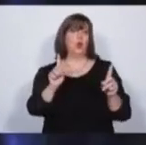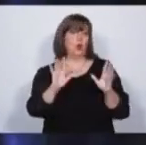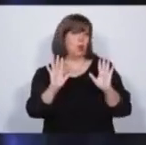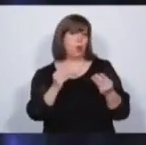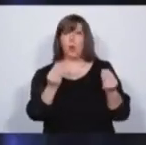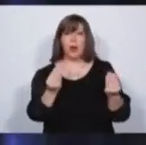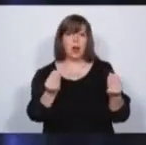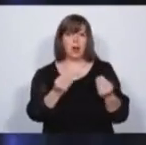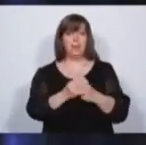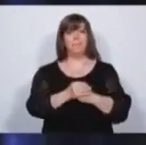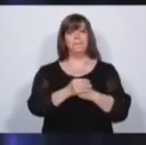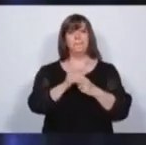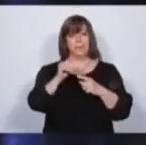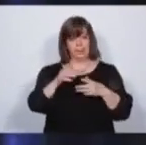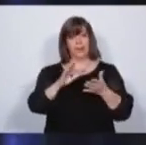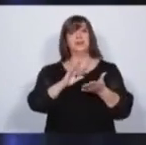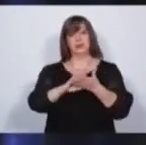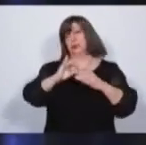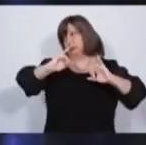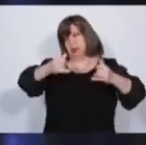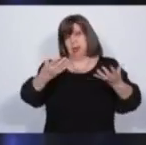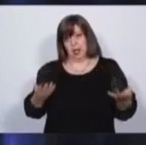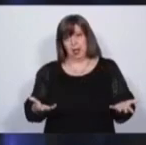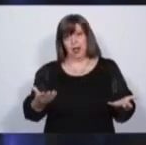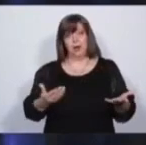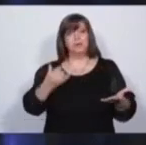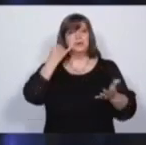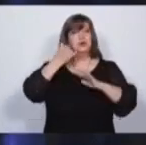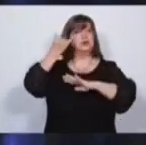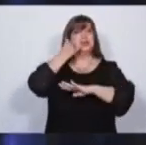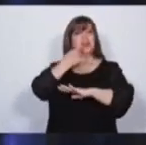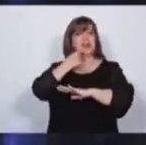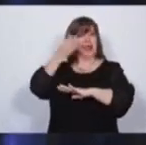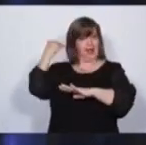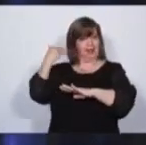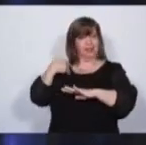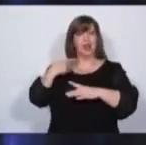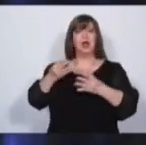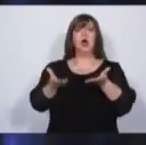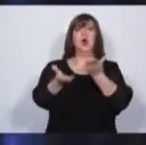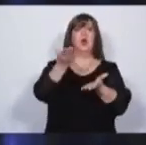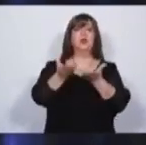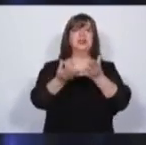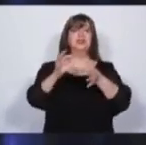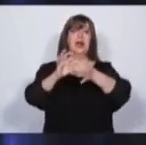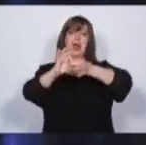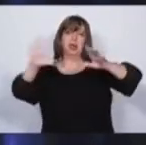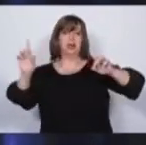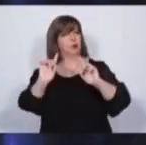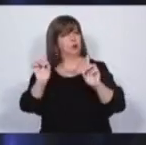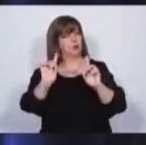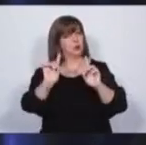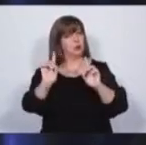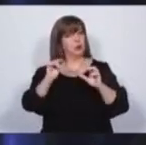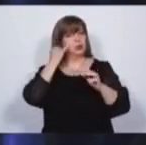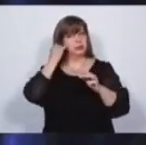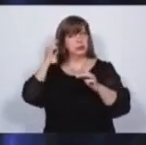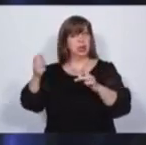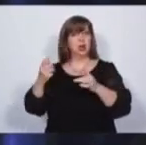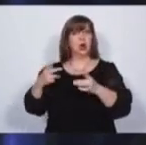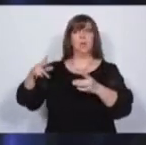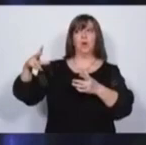Candidato Jiménez. Por supuesto, como planteaba anteriormente, no puede haber una justicia independiente con una casta judicial